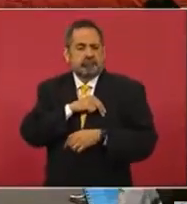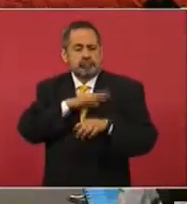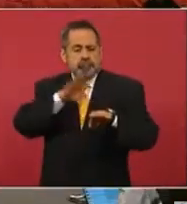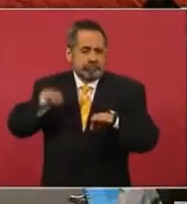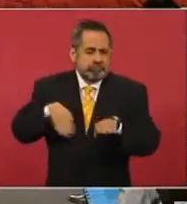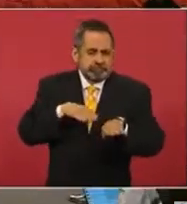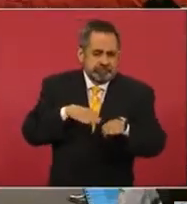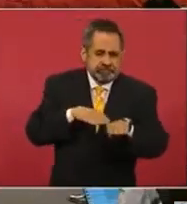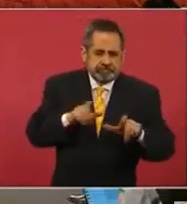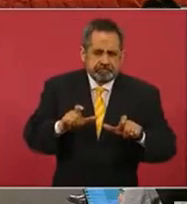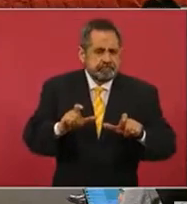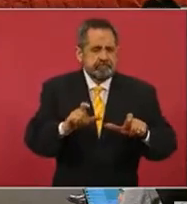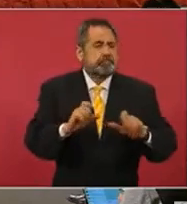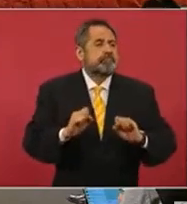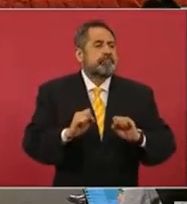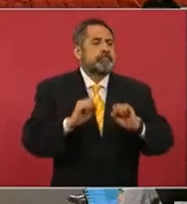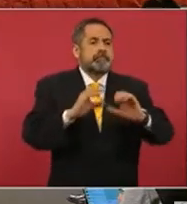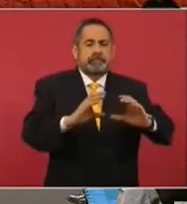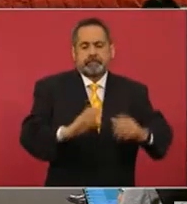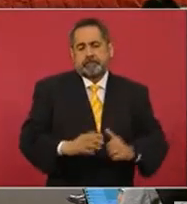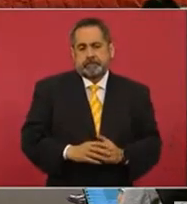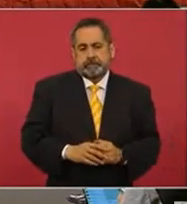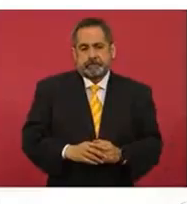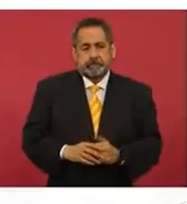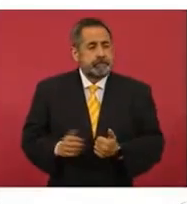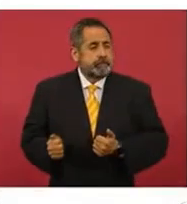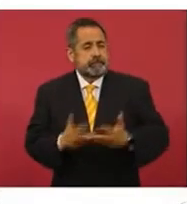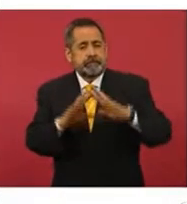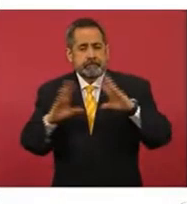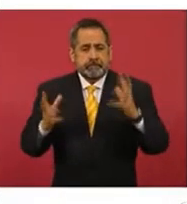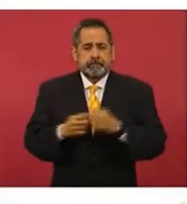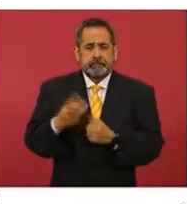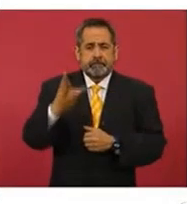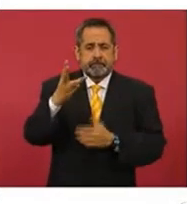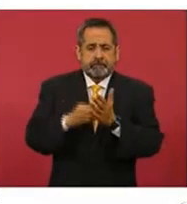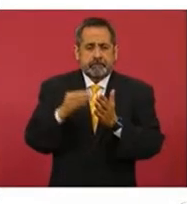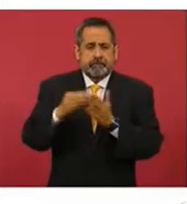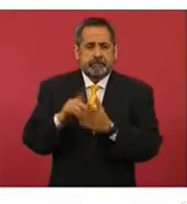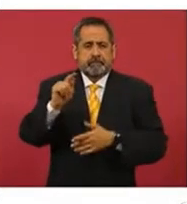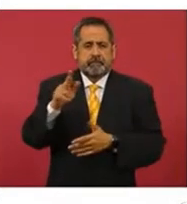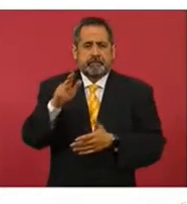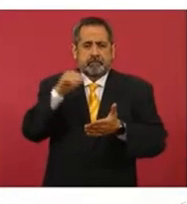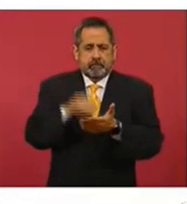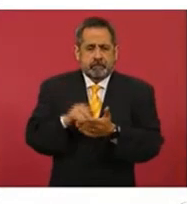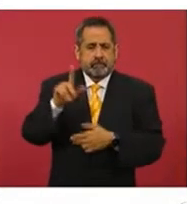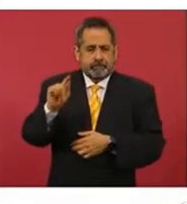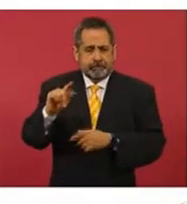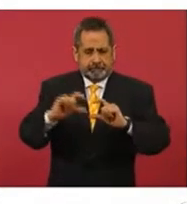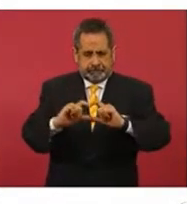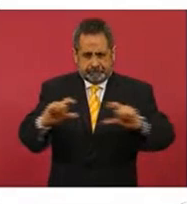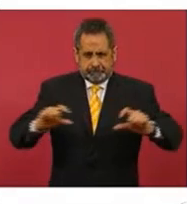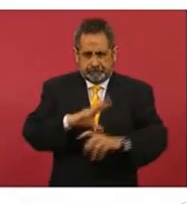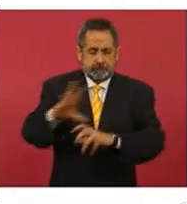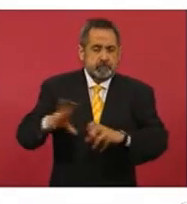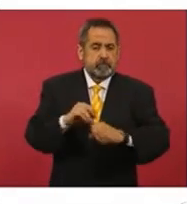favor. En resumen, se distribuyeron los 3.071.970 dosis,